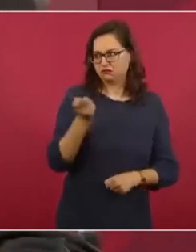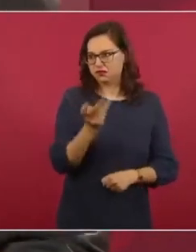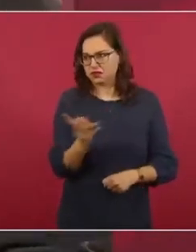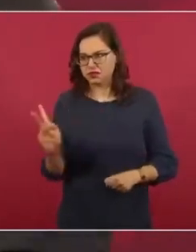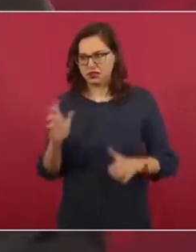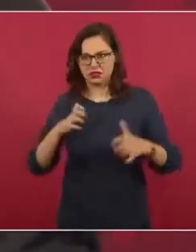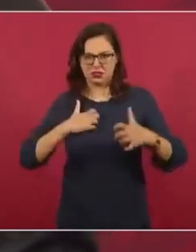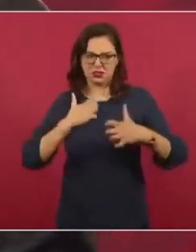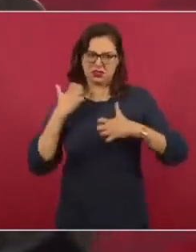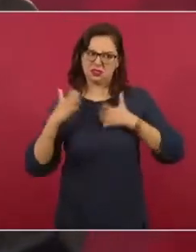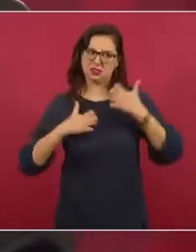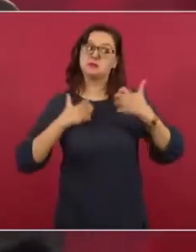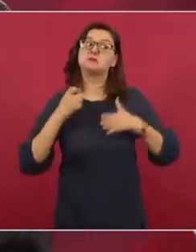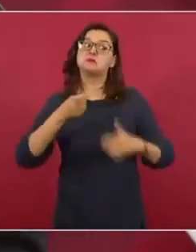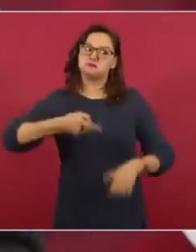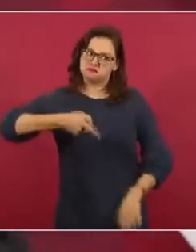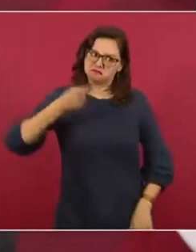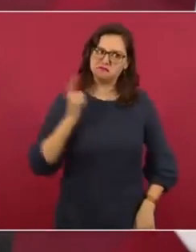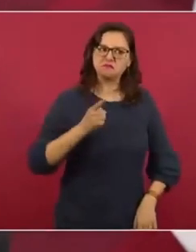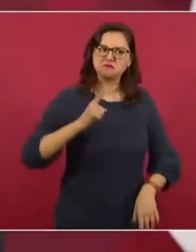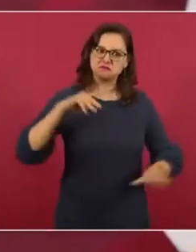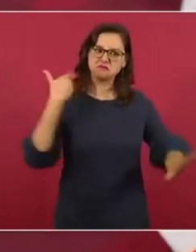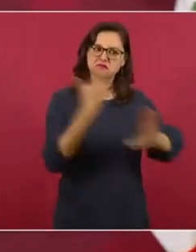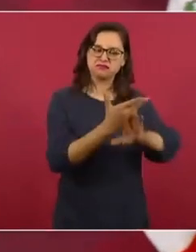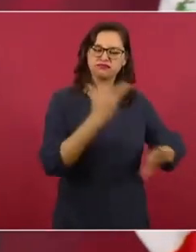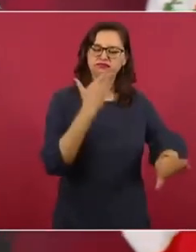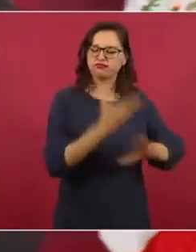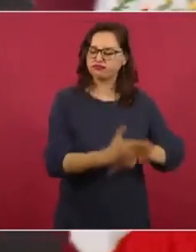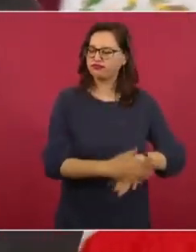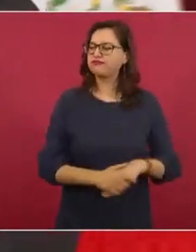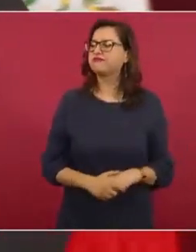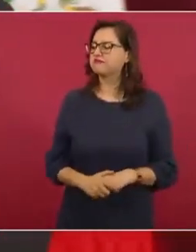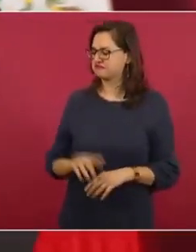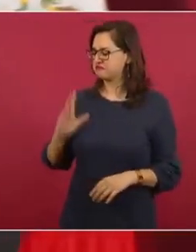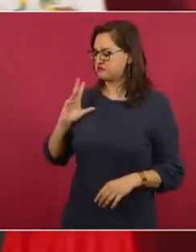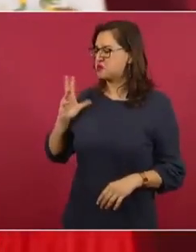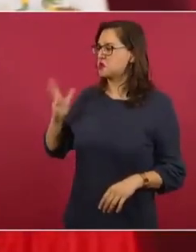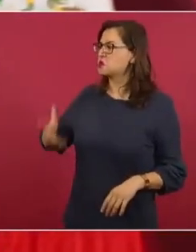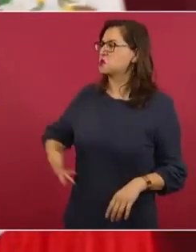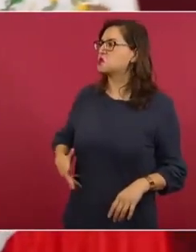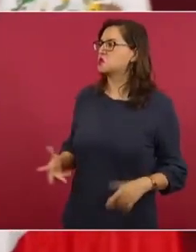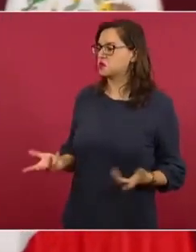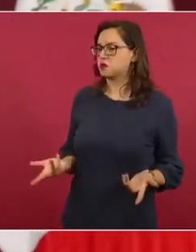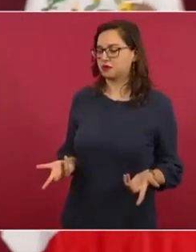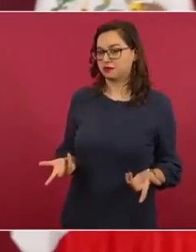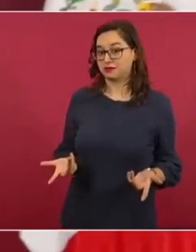un periodista, además del